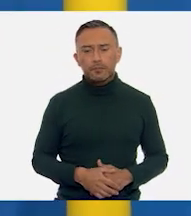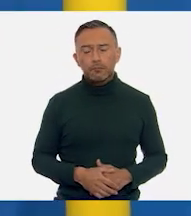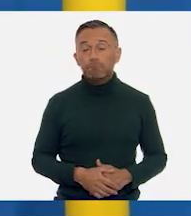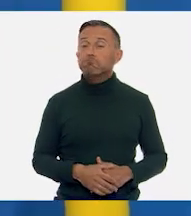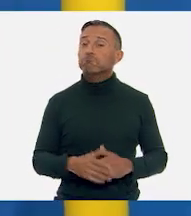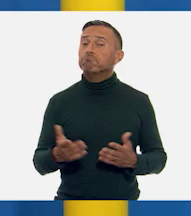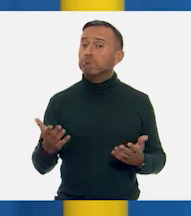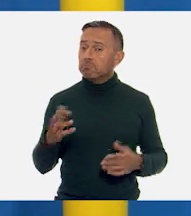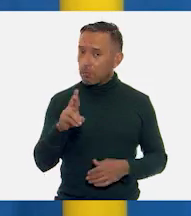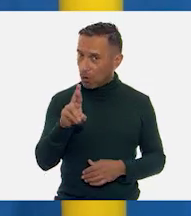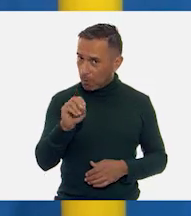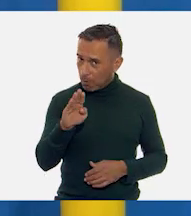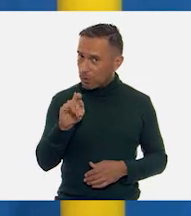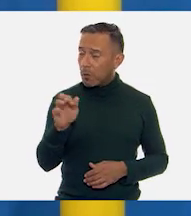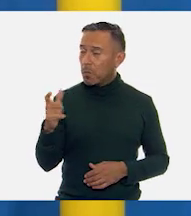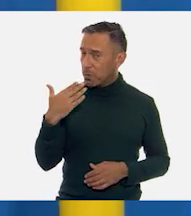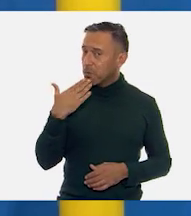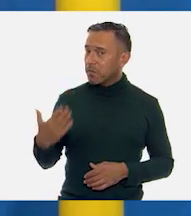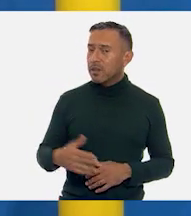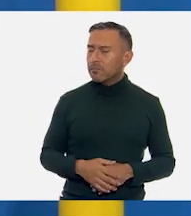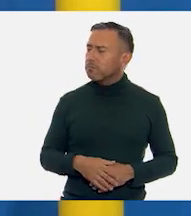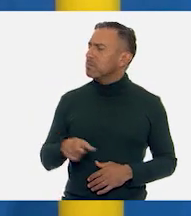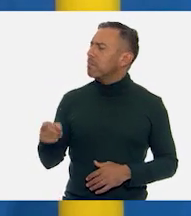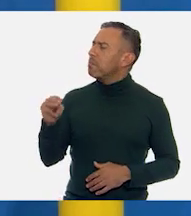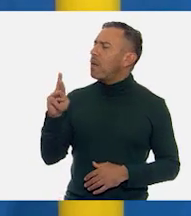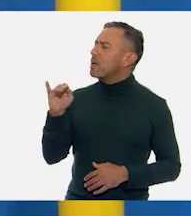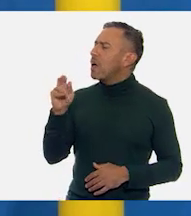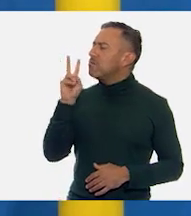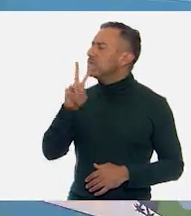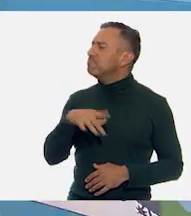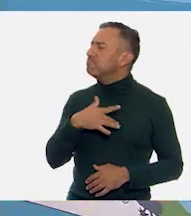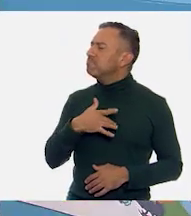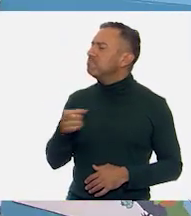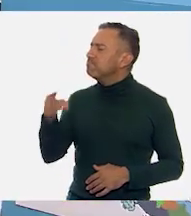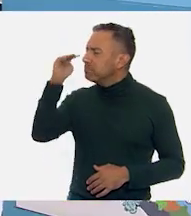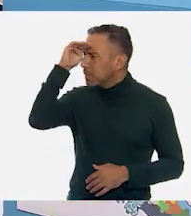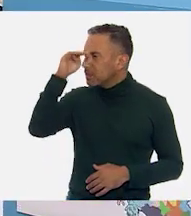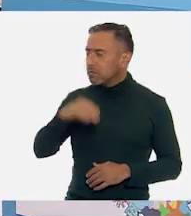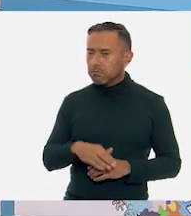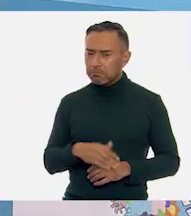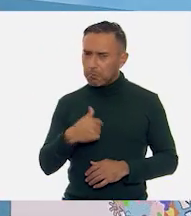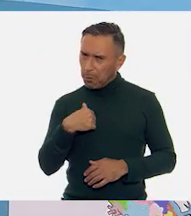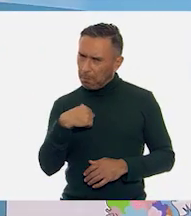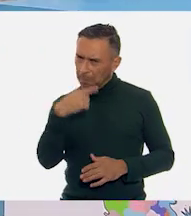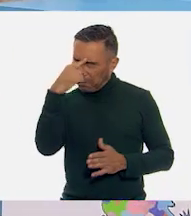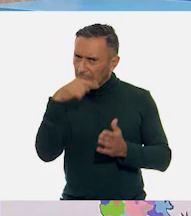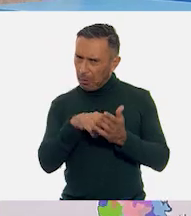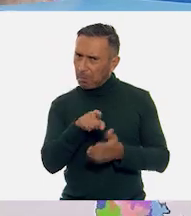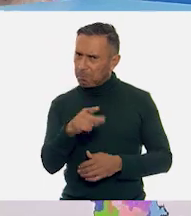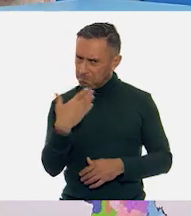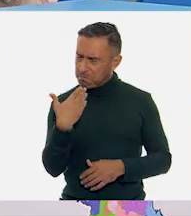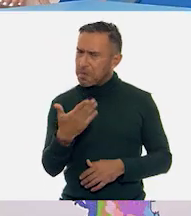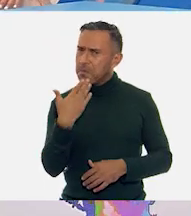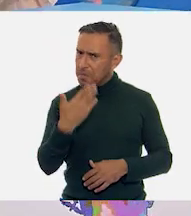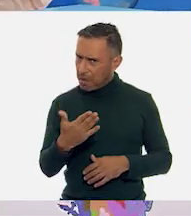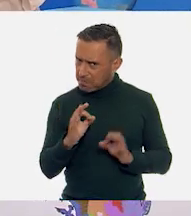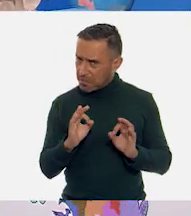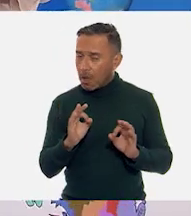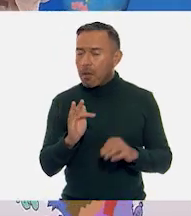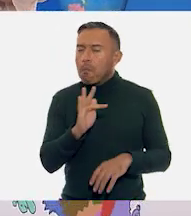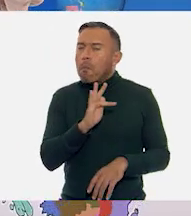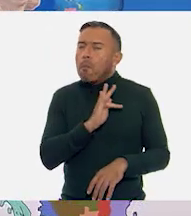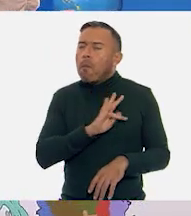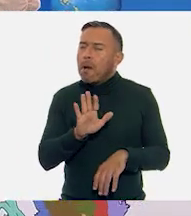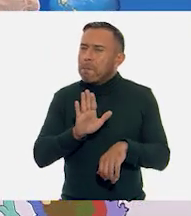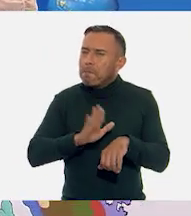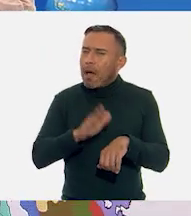Muy bien, Roberto. ¿Tú qué piensas, María? Creo que lo está haciendo perfectamente bien y pienso que podría hacer un poco